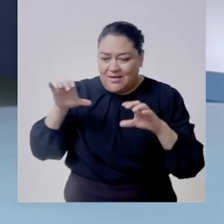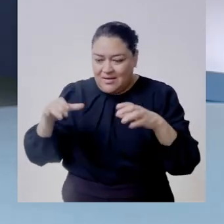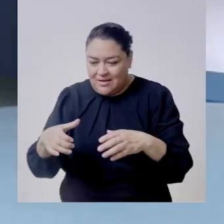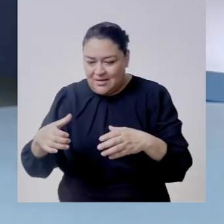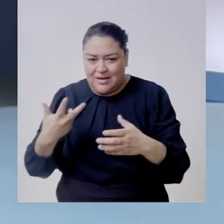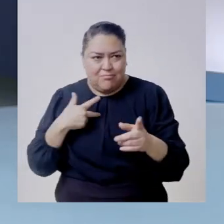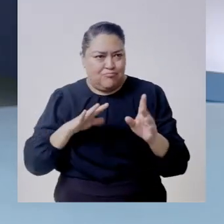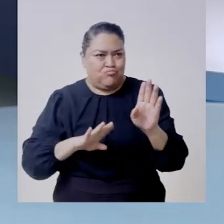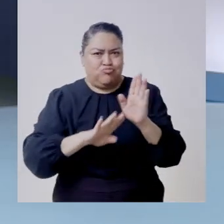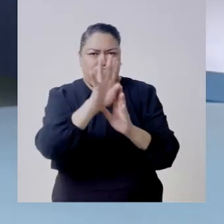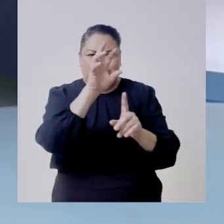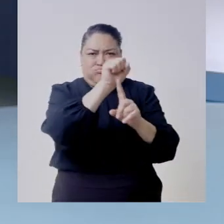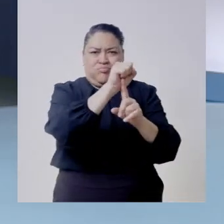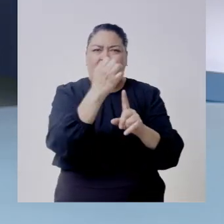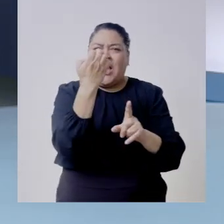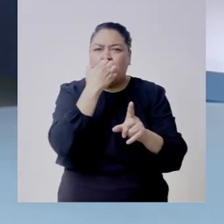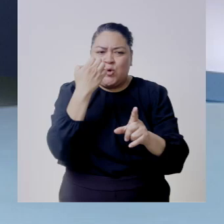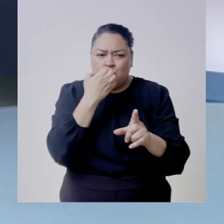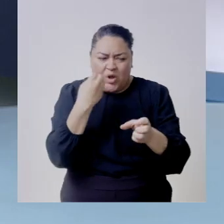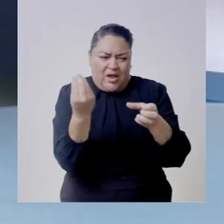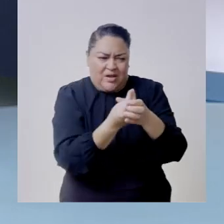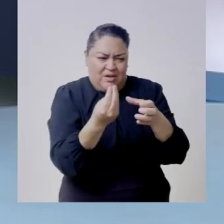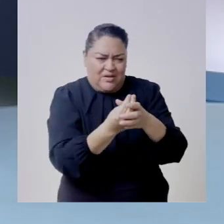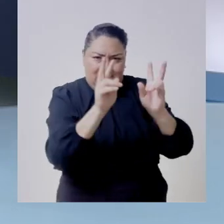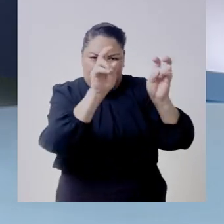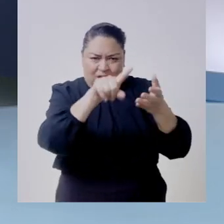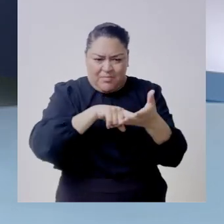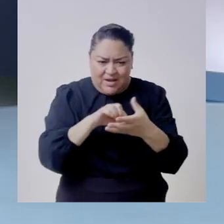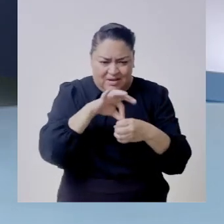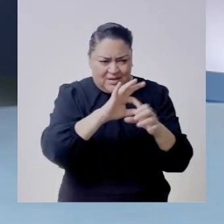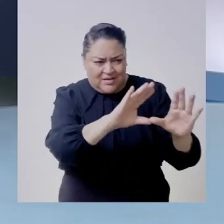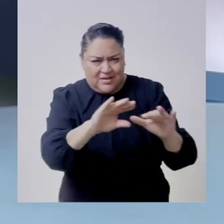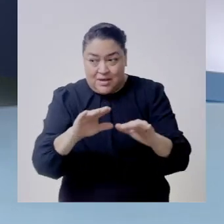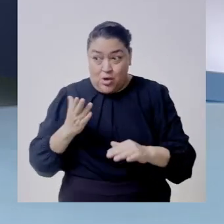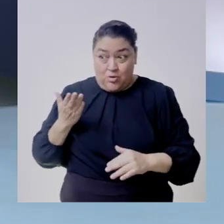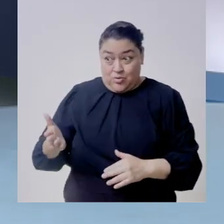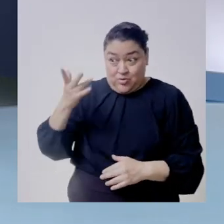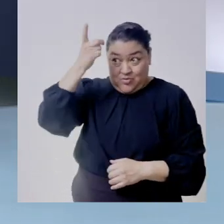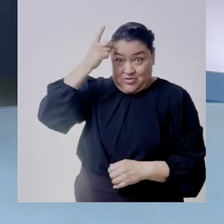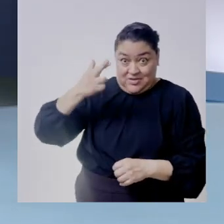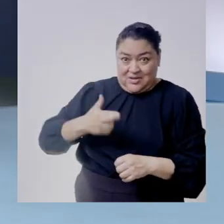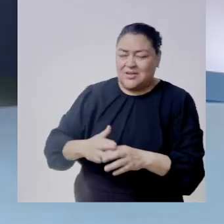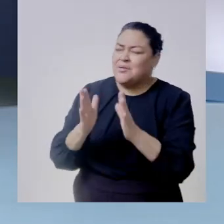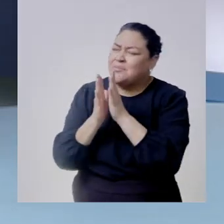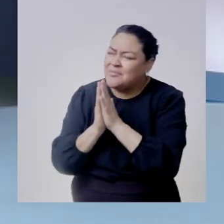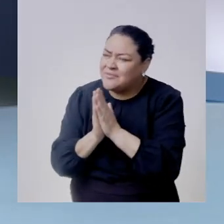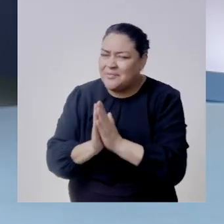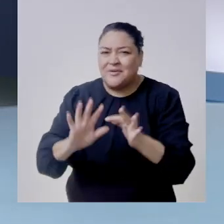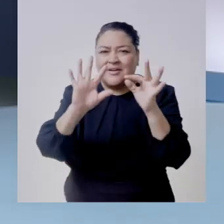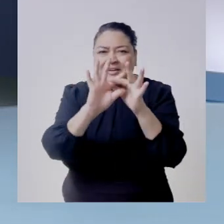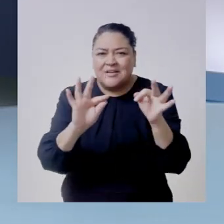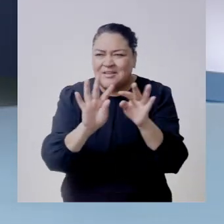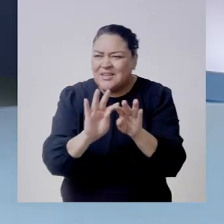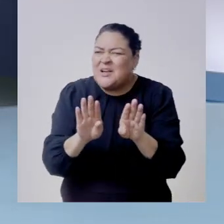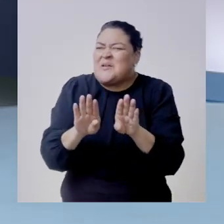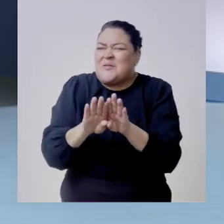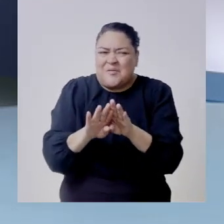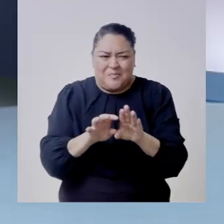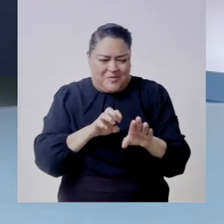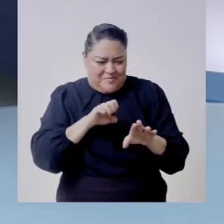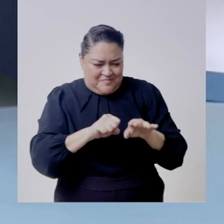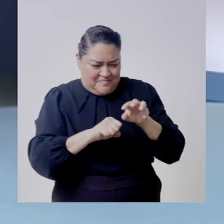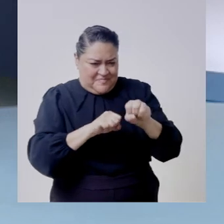judicial electoral quiero que sea la propia directora de la escuela judicial electoral que nos relate